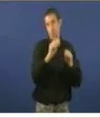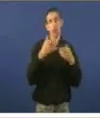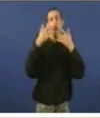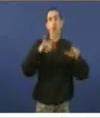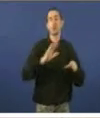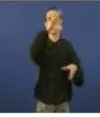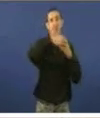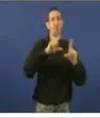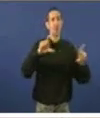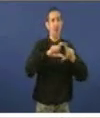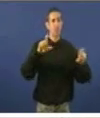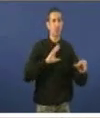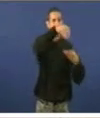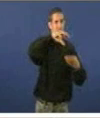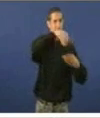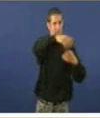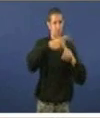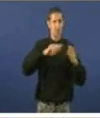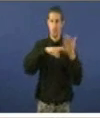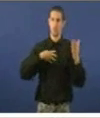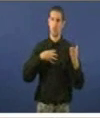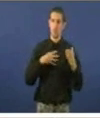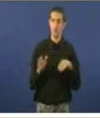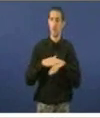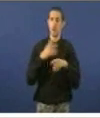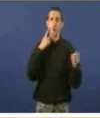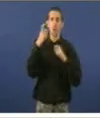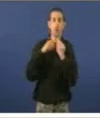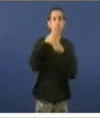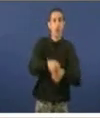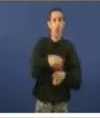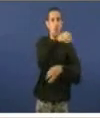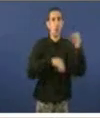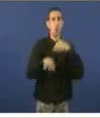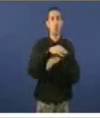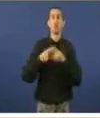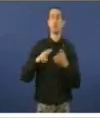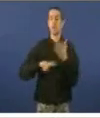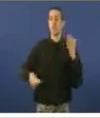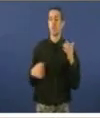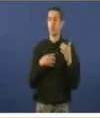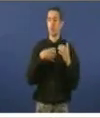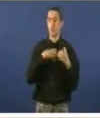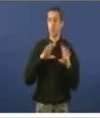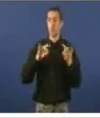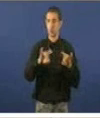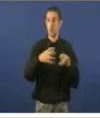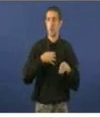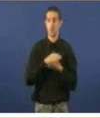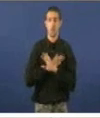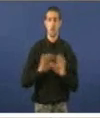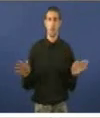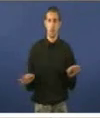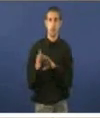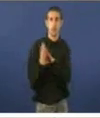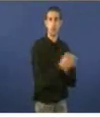que seguir a compañía, que, sen dúbida, para contrar aos tan outros órganos, é sobre que a Xunta de Galicia, dende logo, esta Xunta de Galicia non se as anteriores, pouco tem